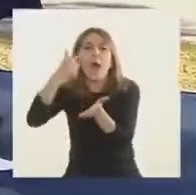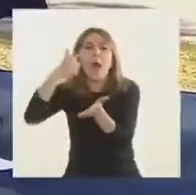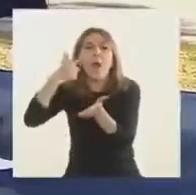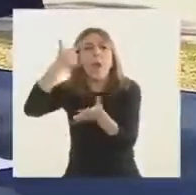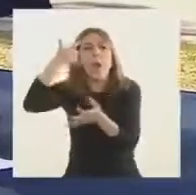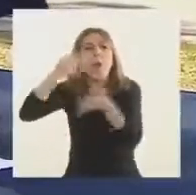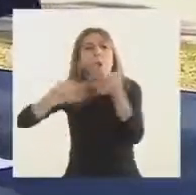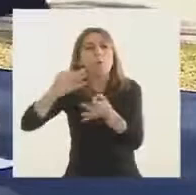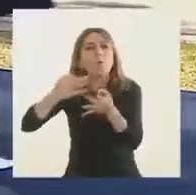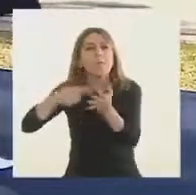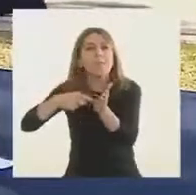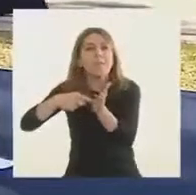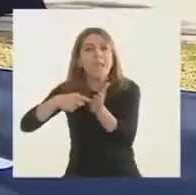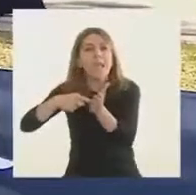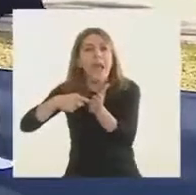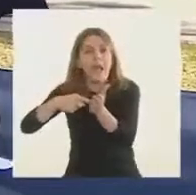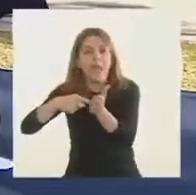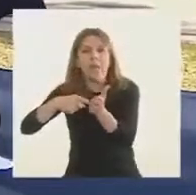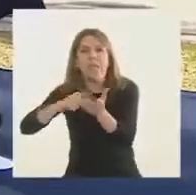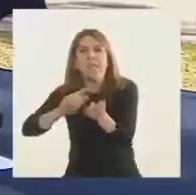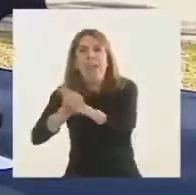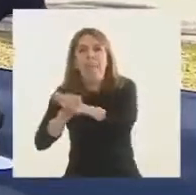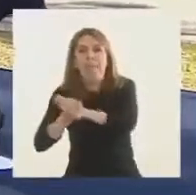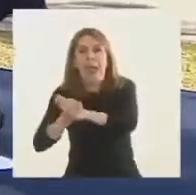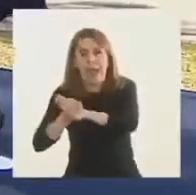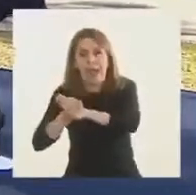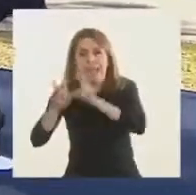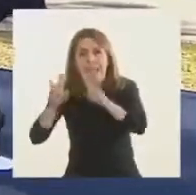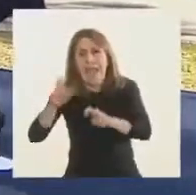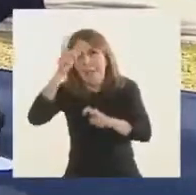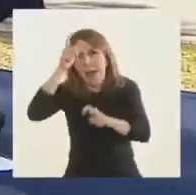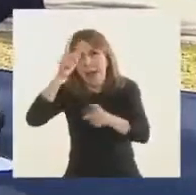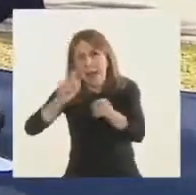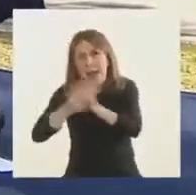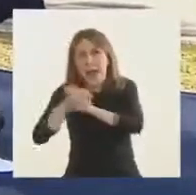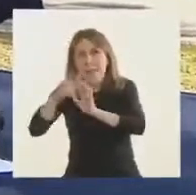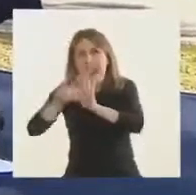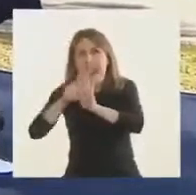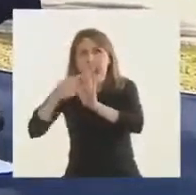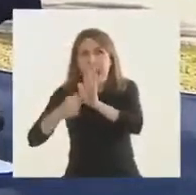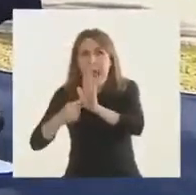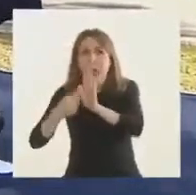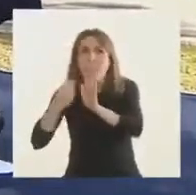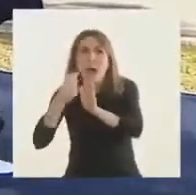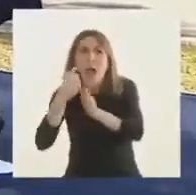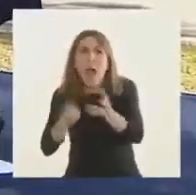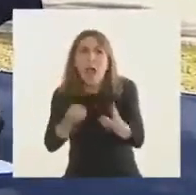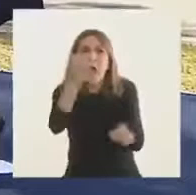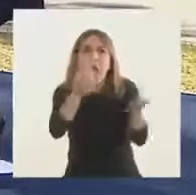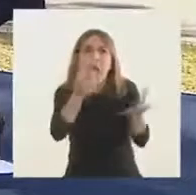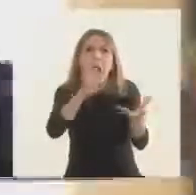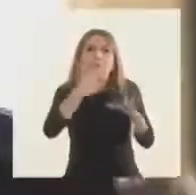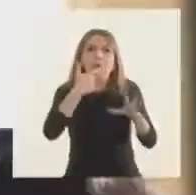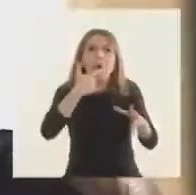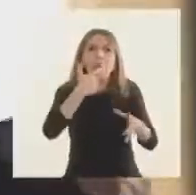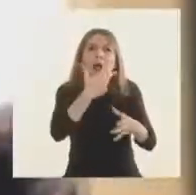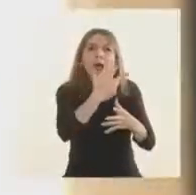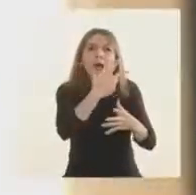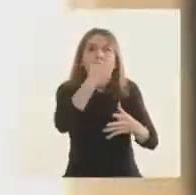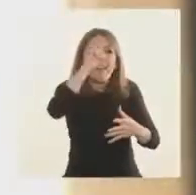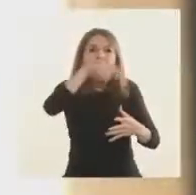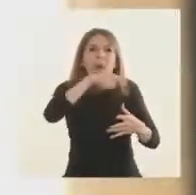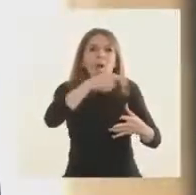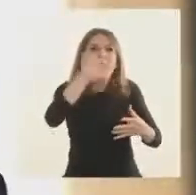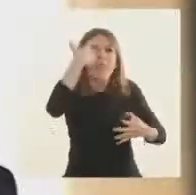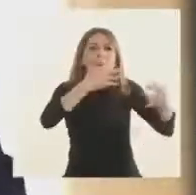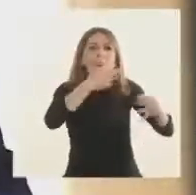el sistema acusatorio para la Justicia Federal y que crea tribunales como me comprometí en su momento aquí en